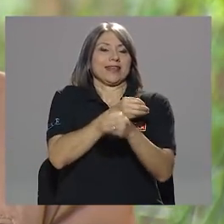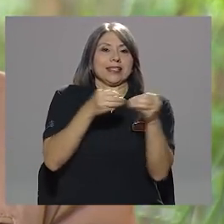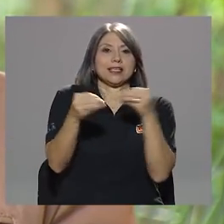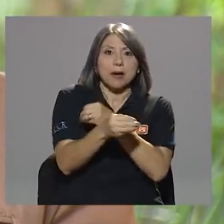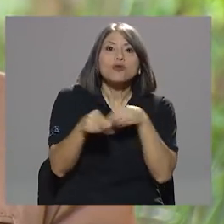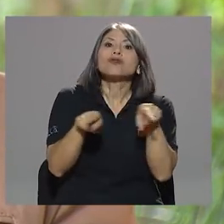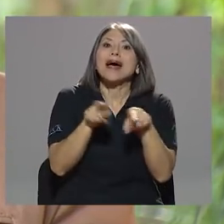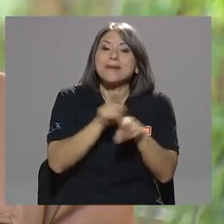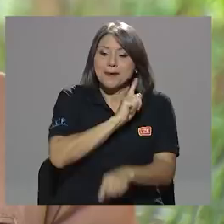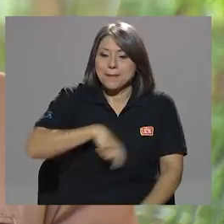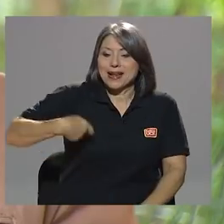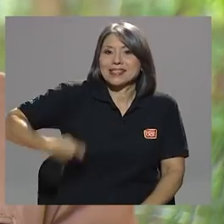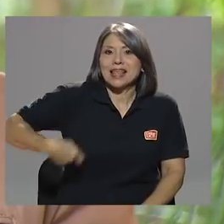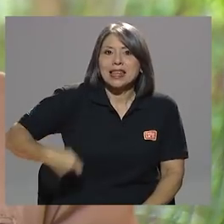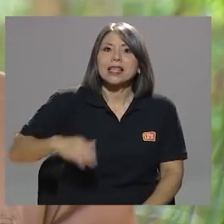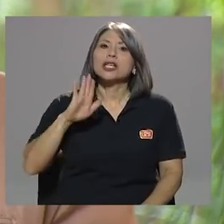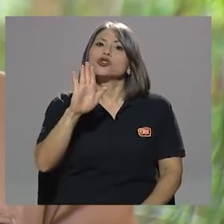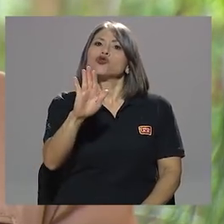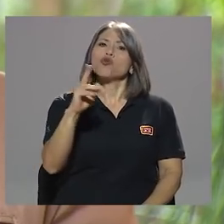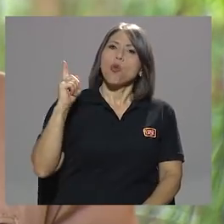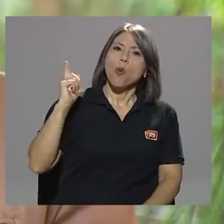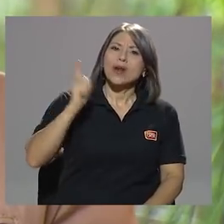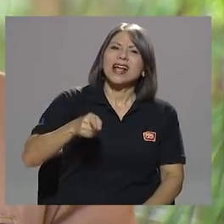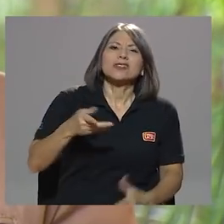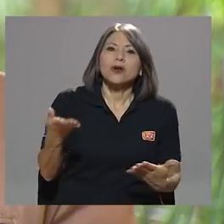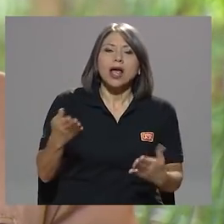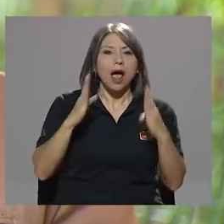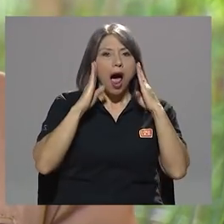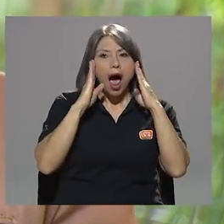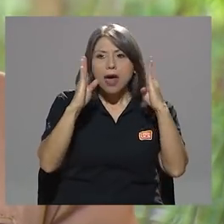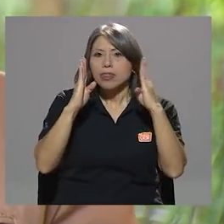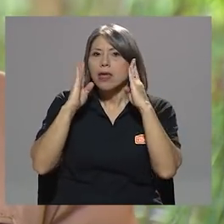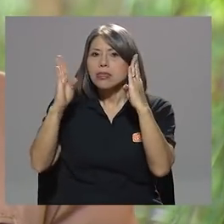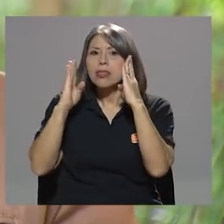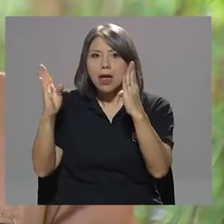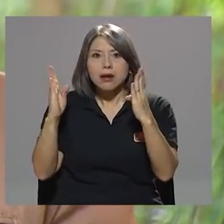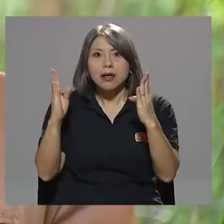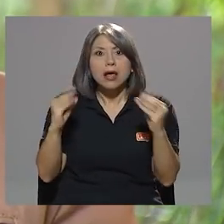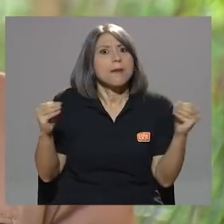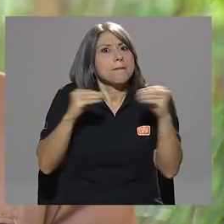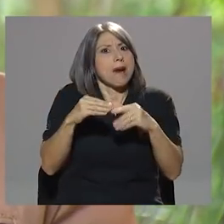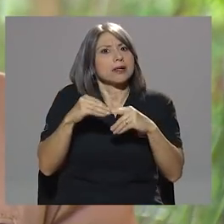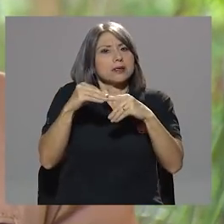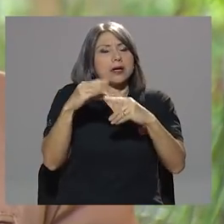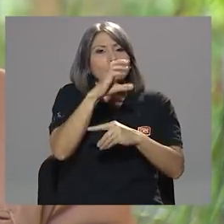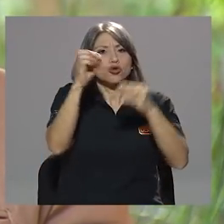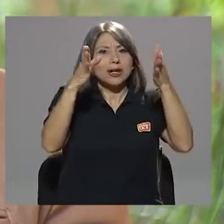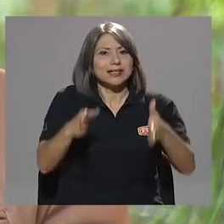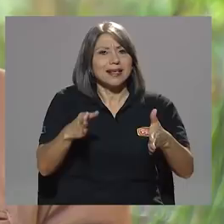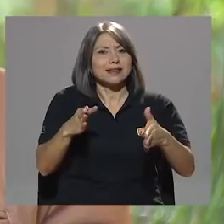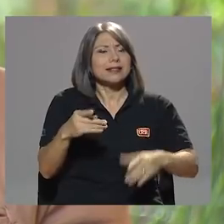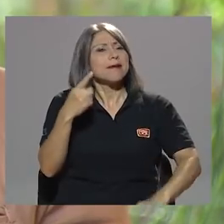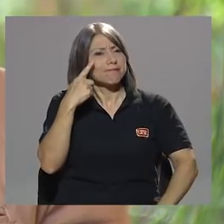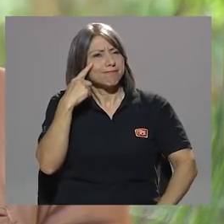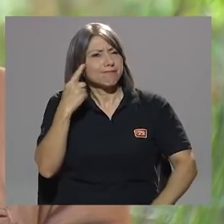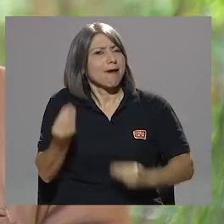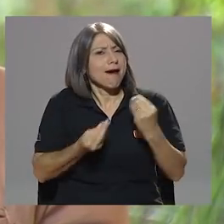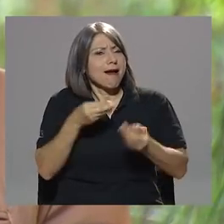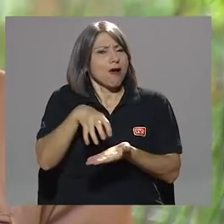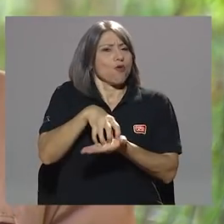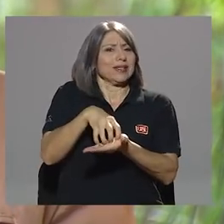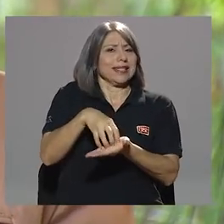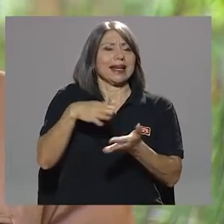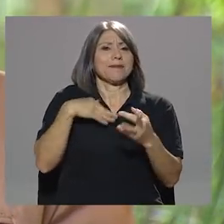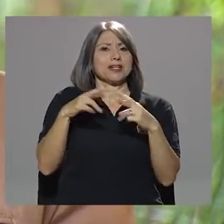república, su obligación es atender y más aún a los costarricenses. No le parece particular que cuestionan mis